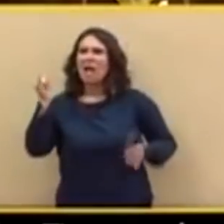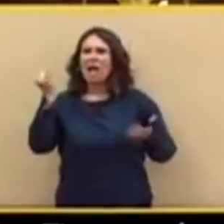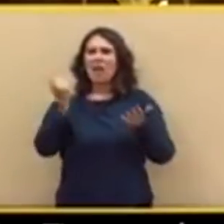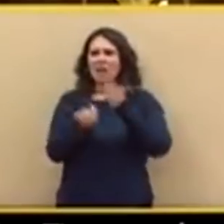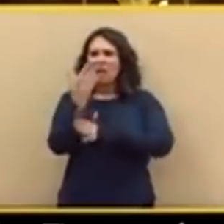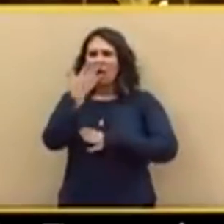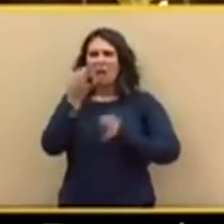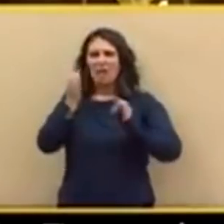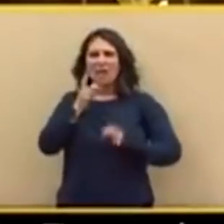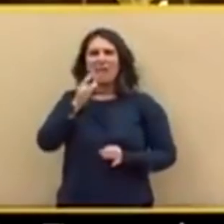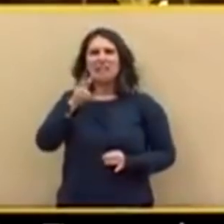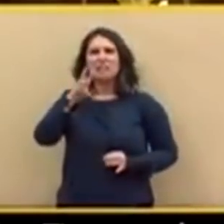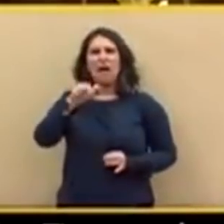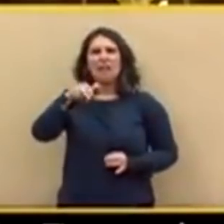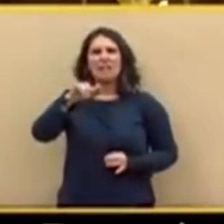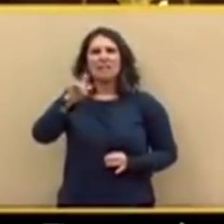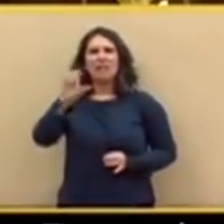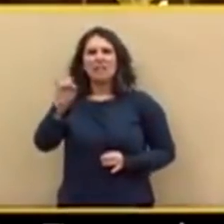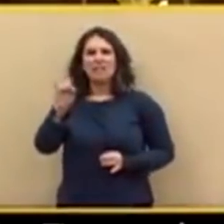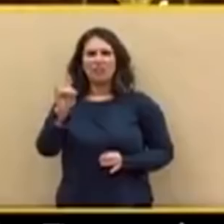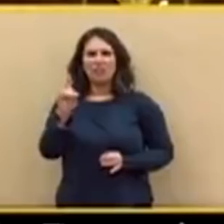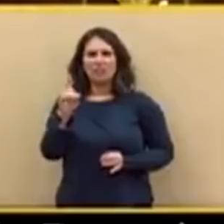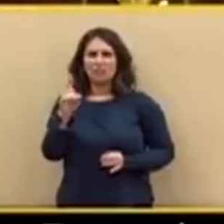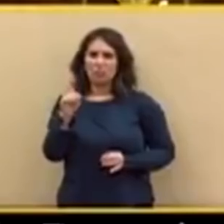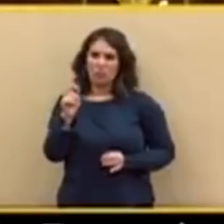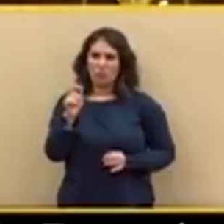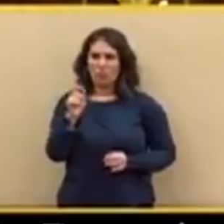peor de como exige la etiqueta en los botellones de la facultad.